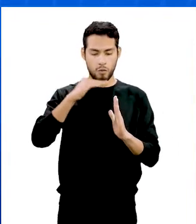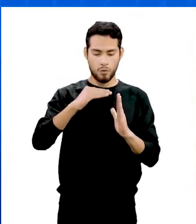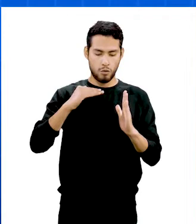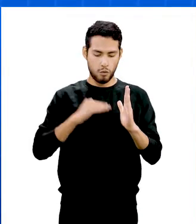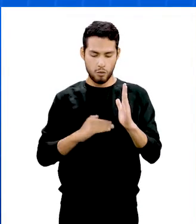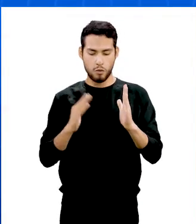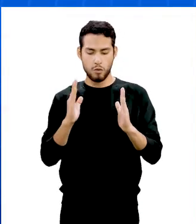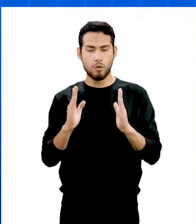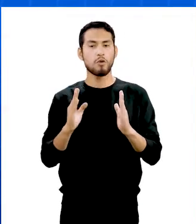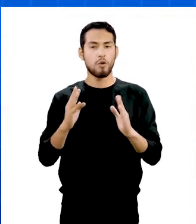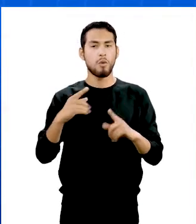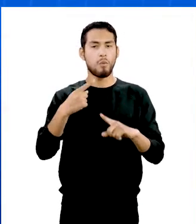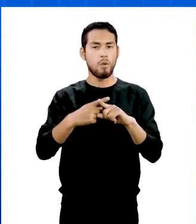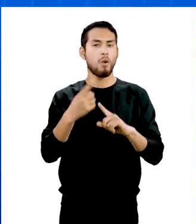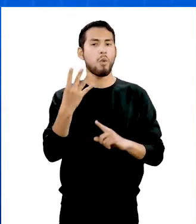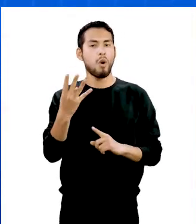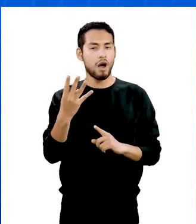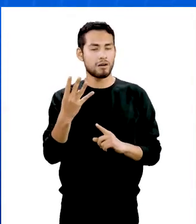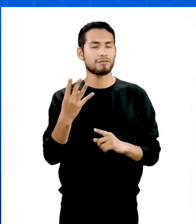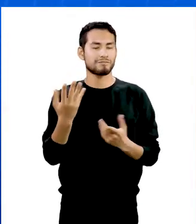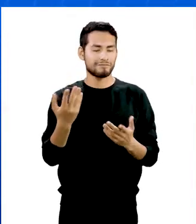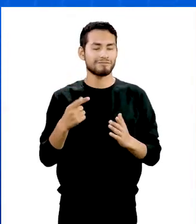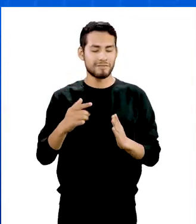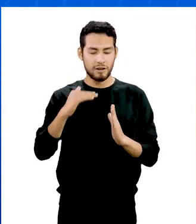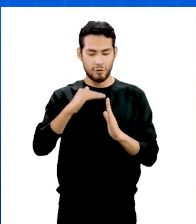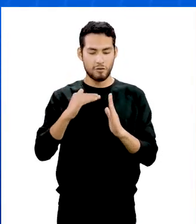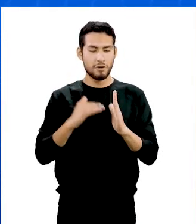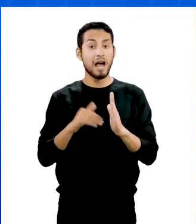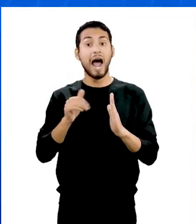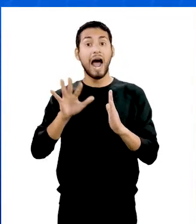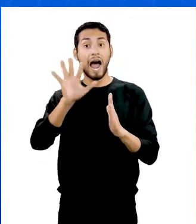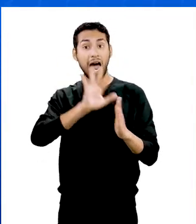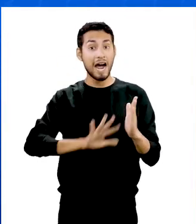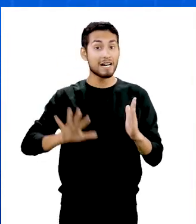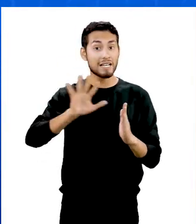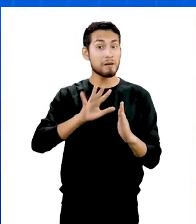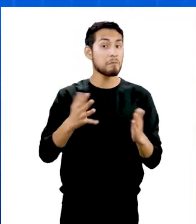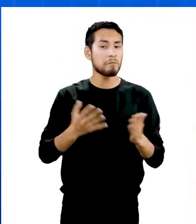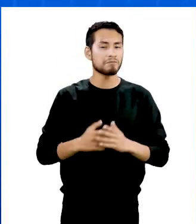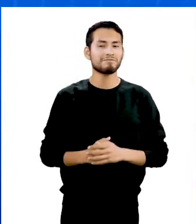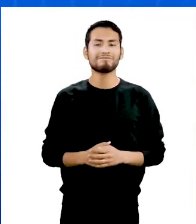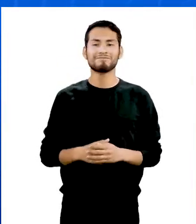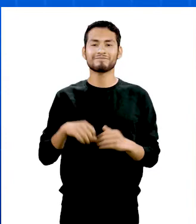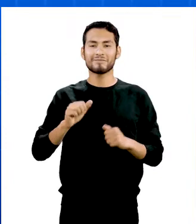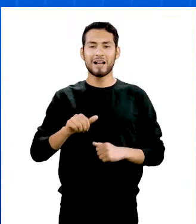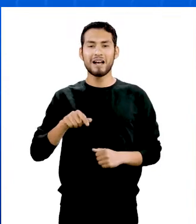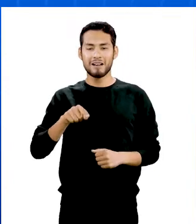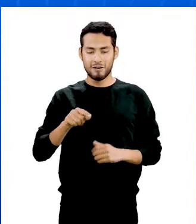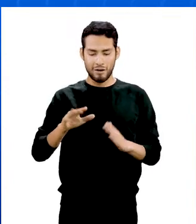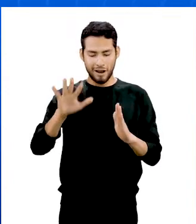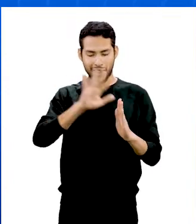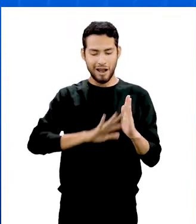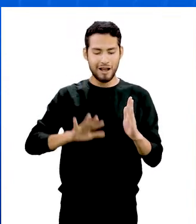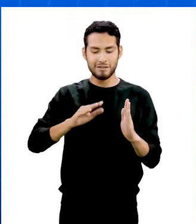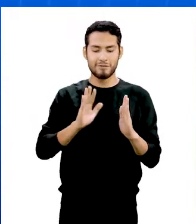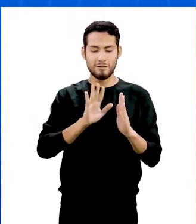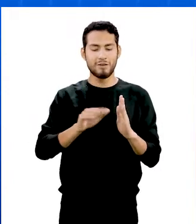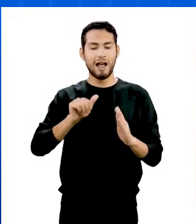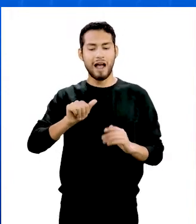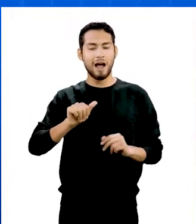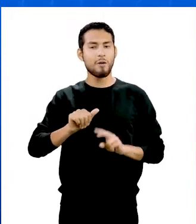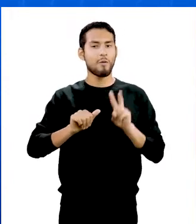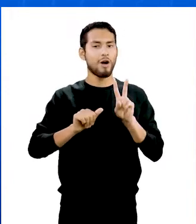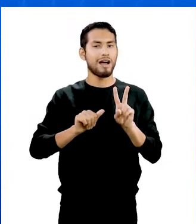que 4 veces el valor del lado. Y para hallar el área de esta figura, no es otra que la longitud del lado